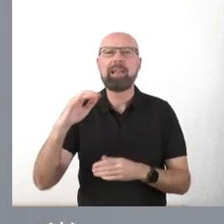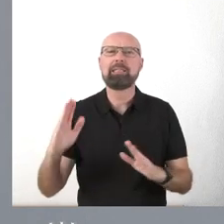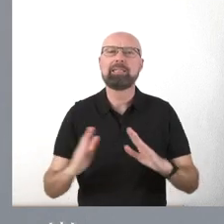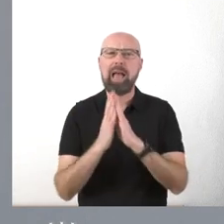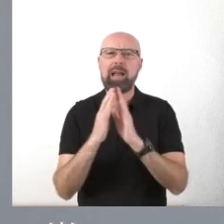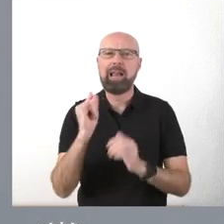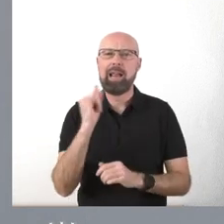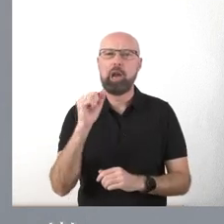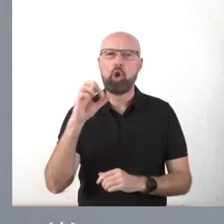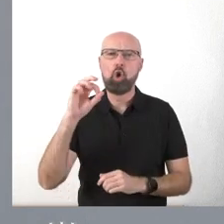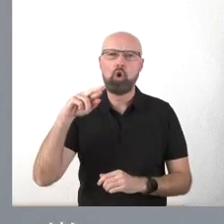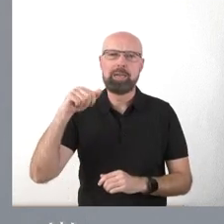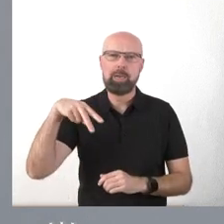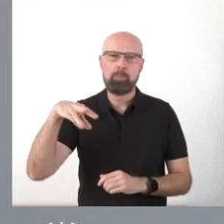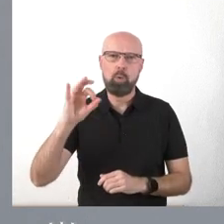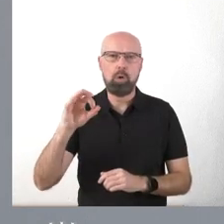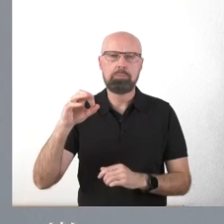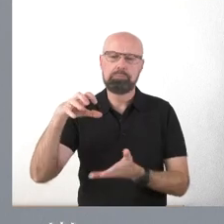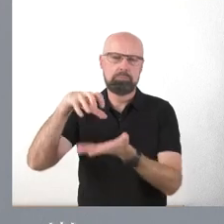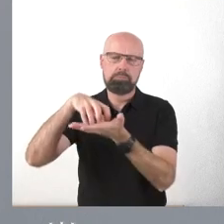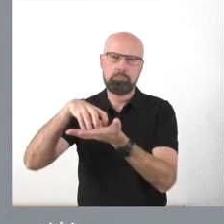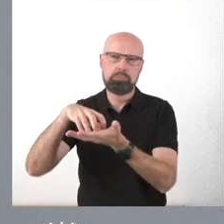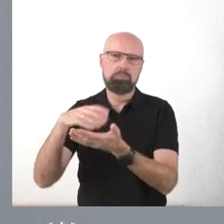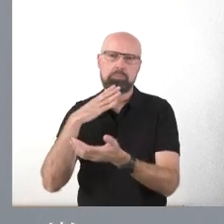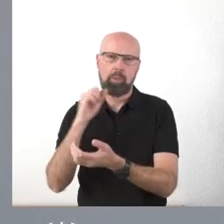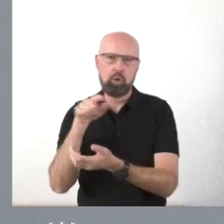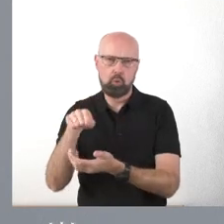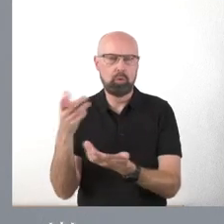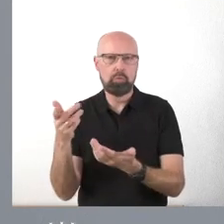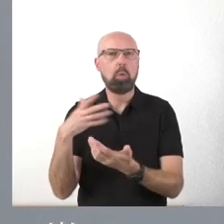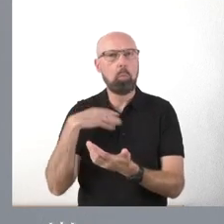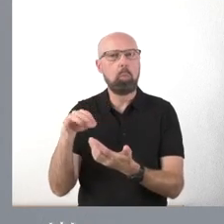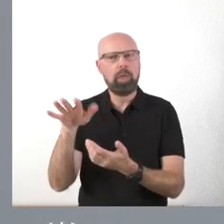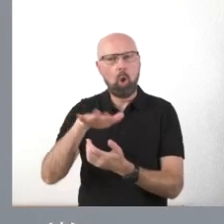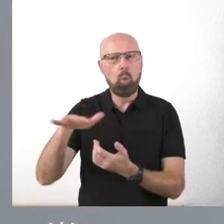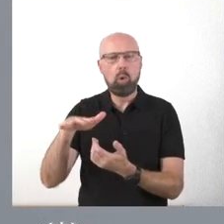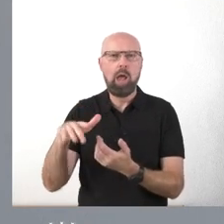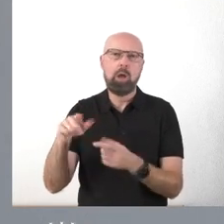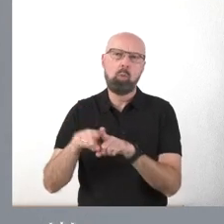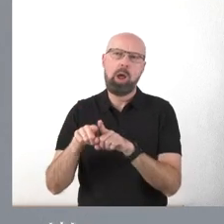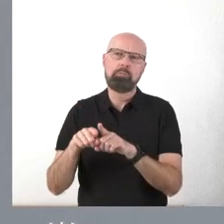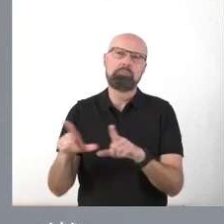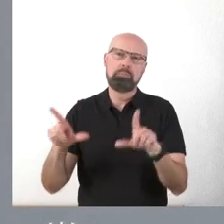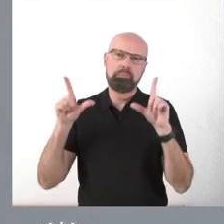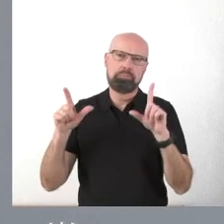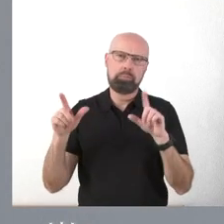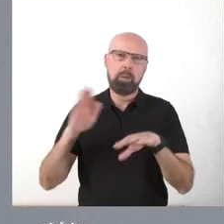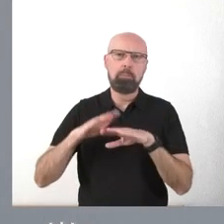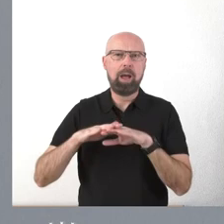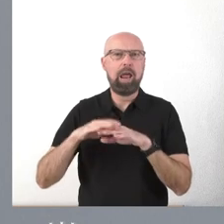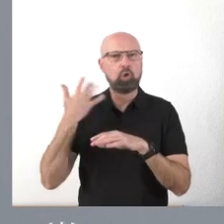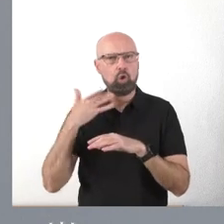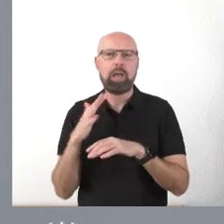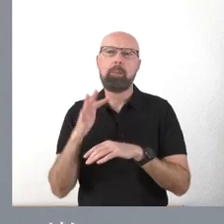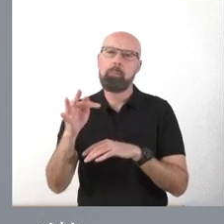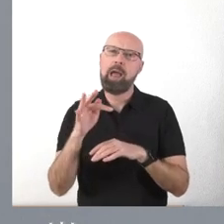y una ubicación privilegiada y podría ser un lugar representativo no solamente para la provincia de Soria, sino para el conjunto de la comunidad autónoma.